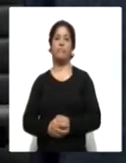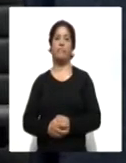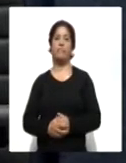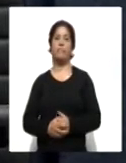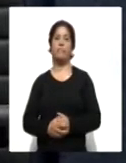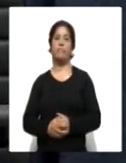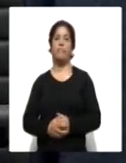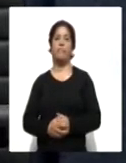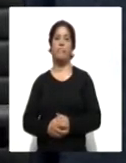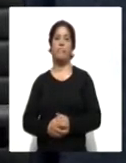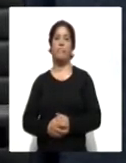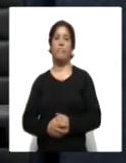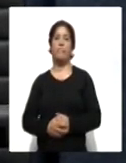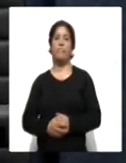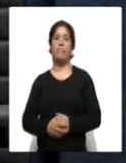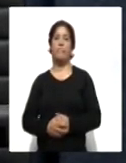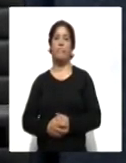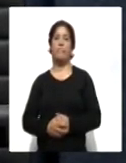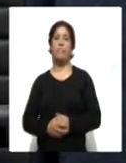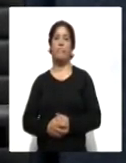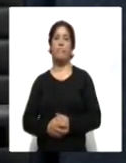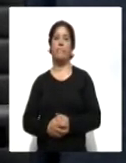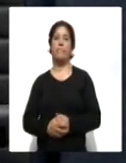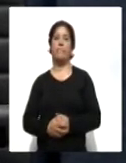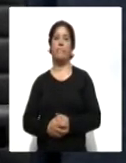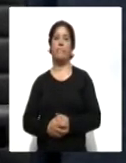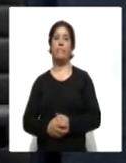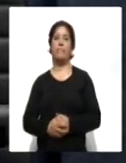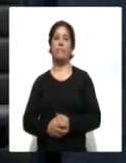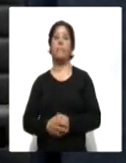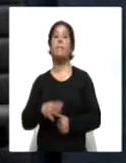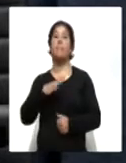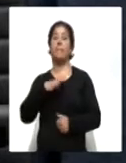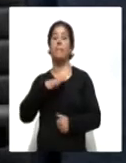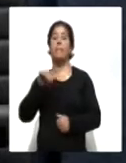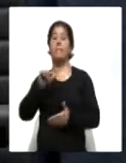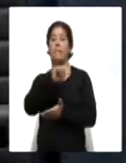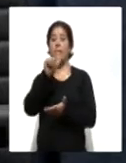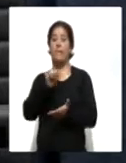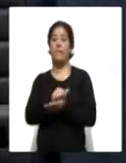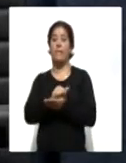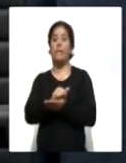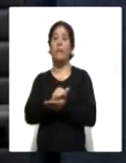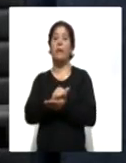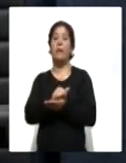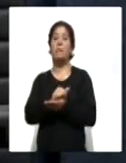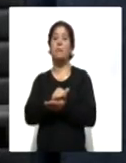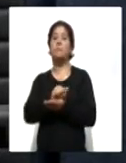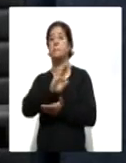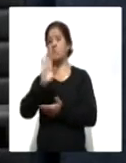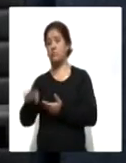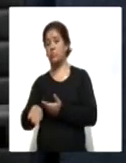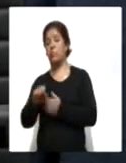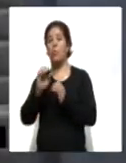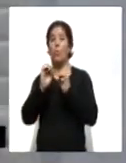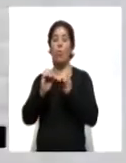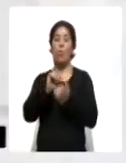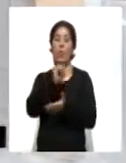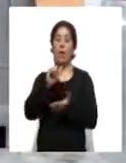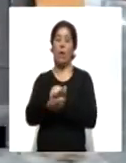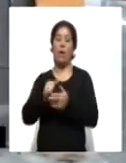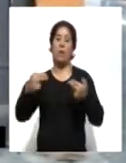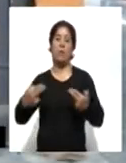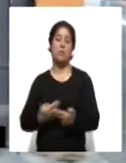se están realizando actas de defunción y actas de nacimiento urgentes.